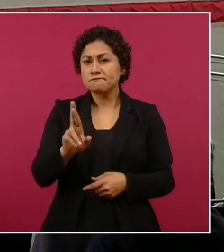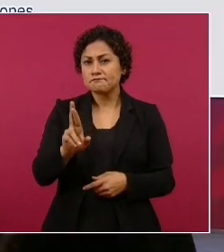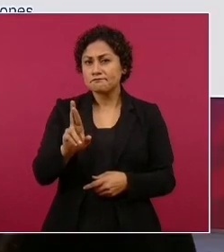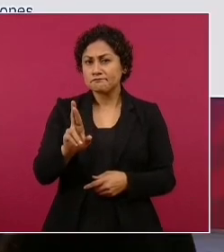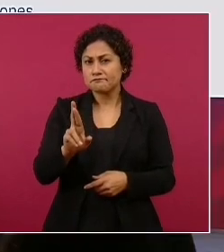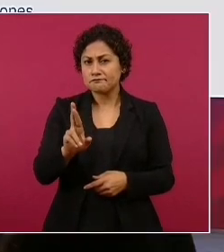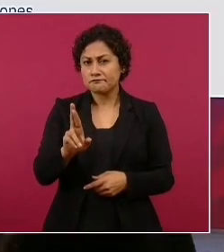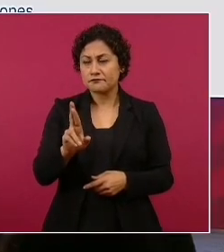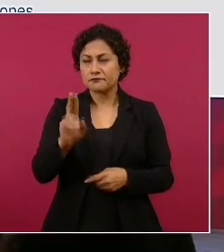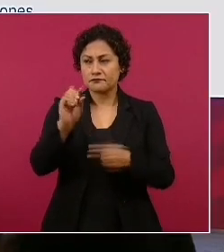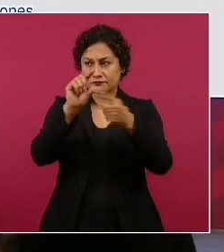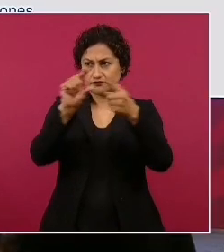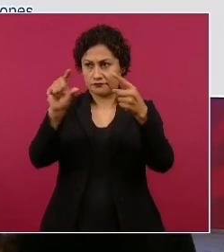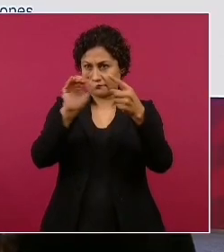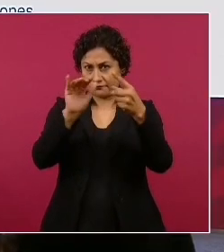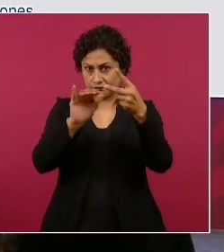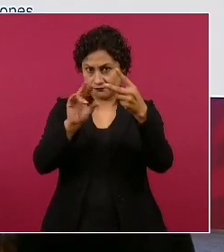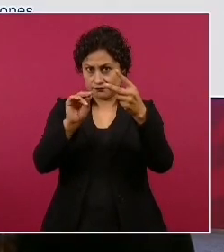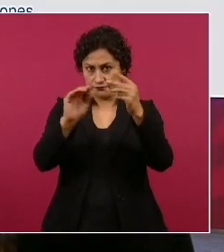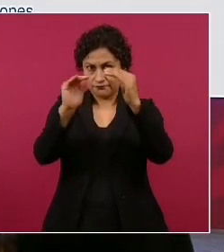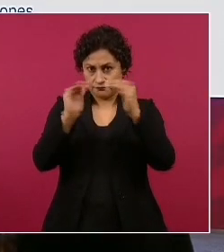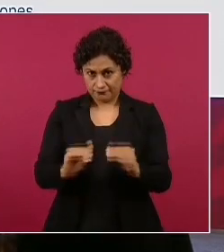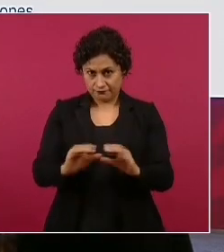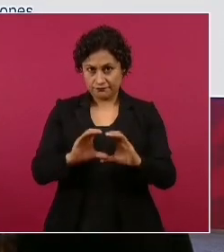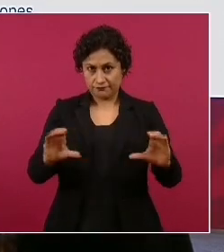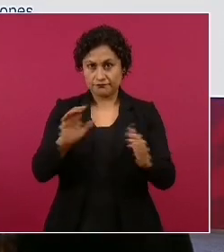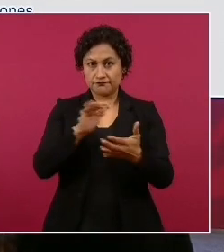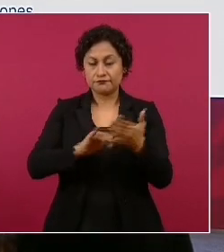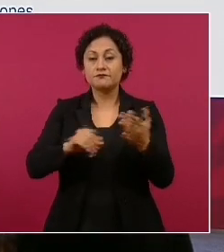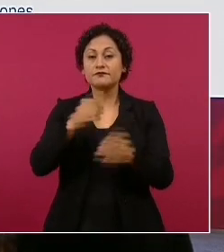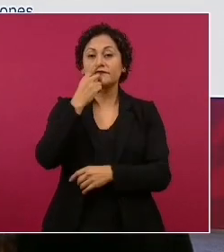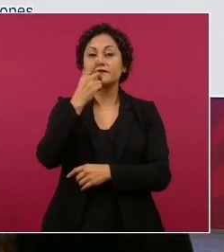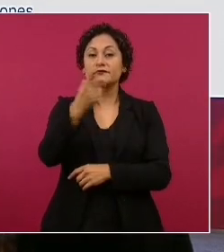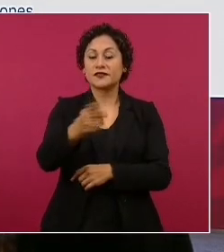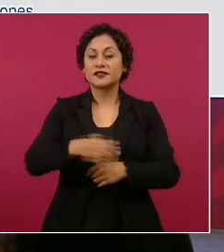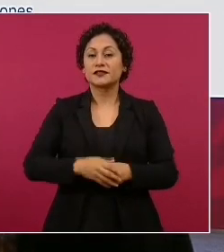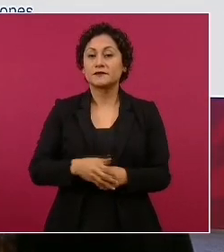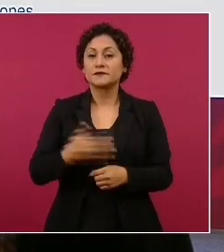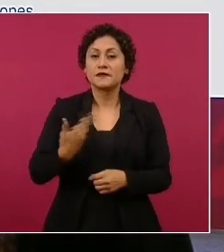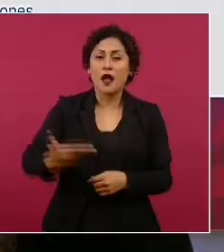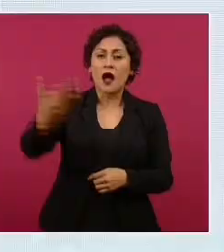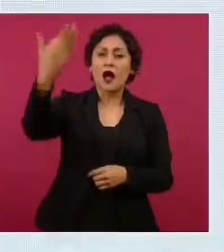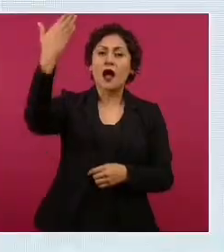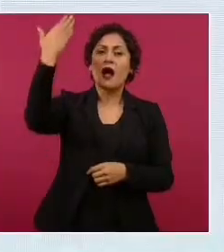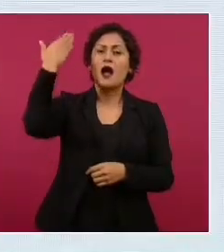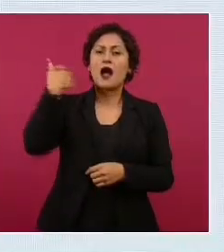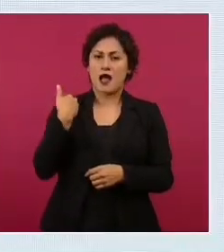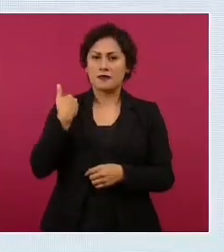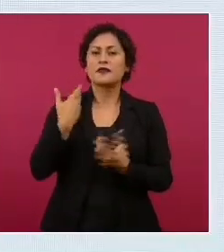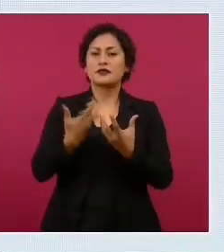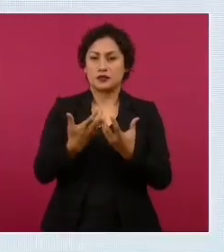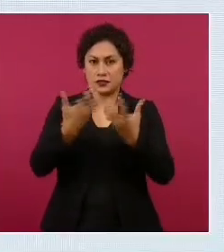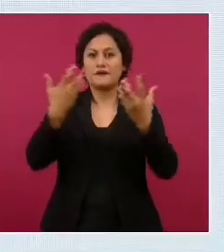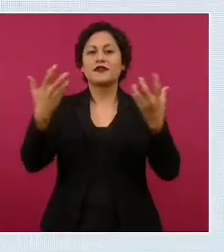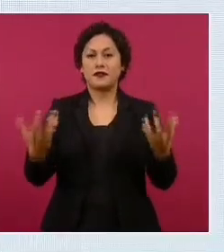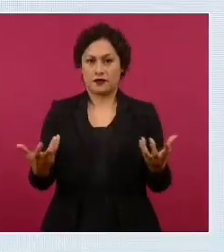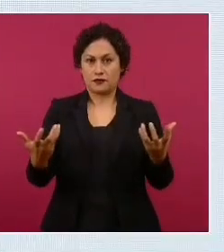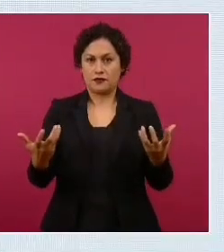Esto no lo voy a leer, pero esto sí. Antes estábamos divididos entre patrones